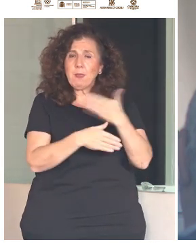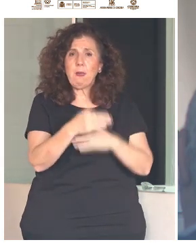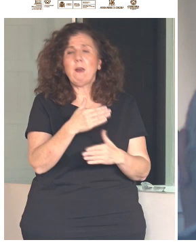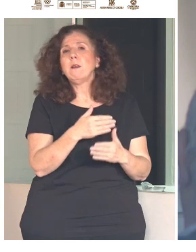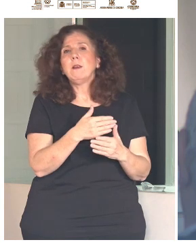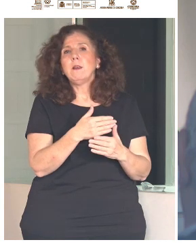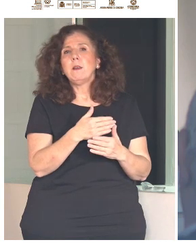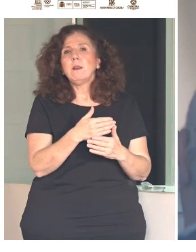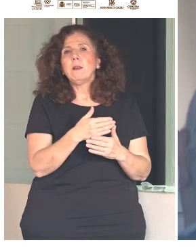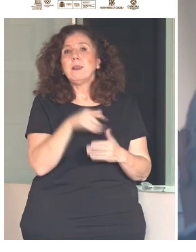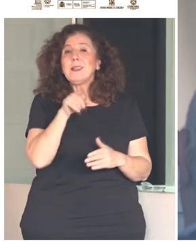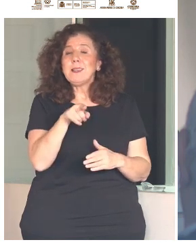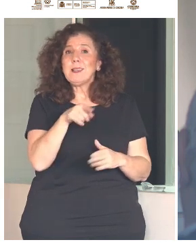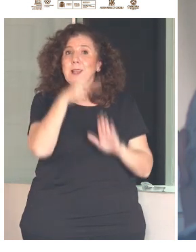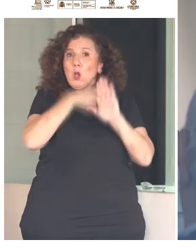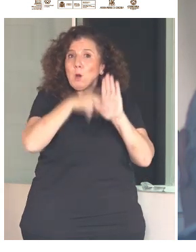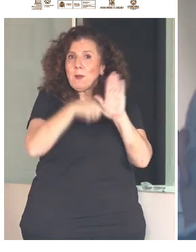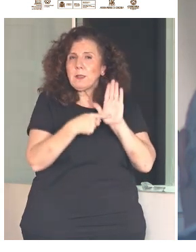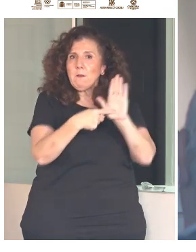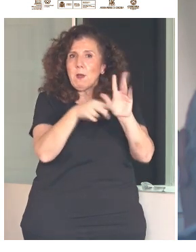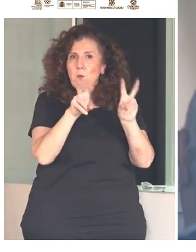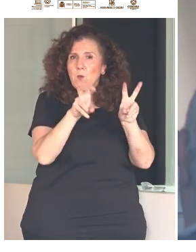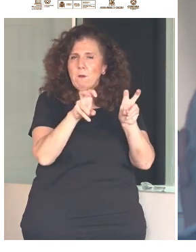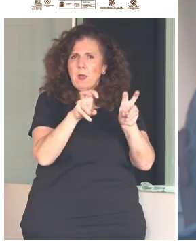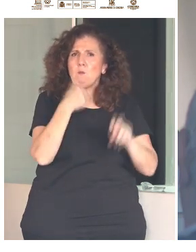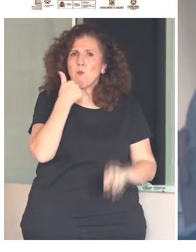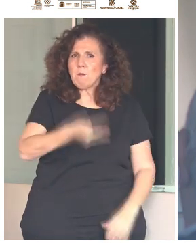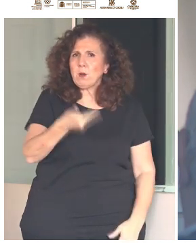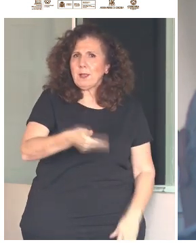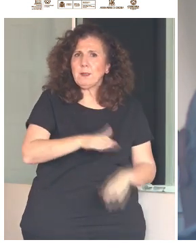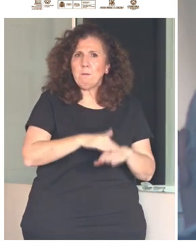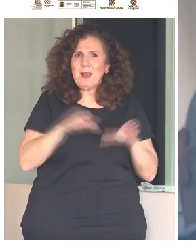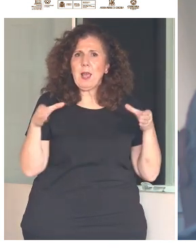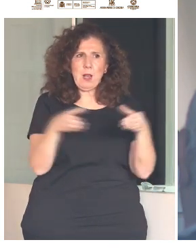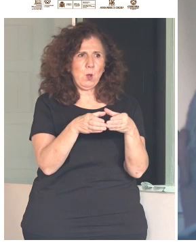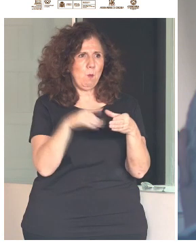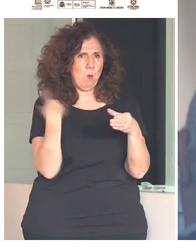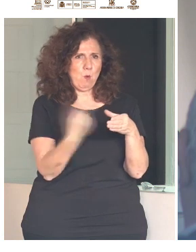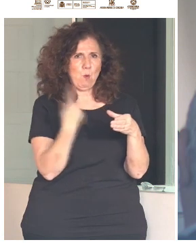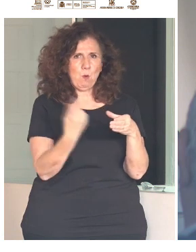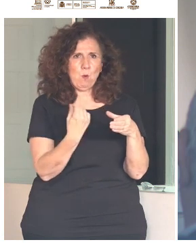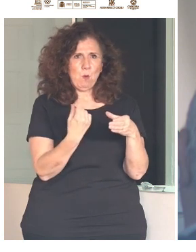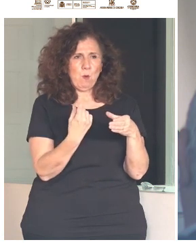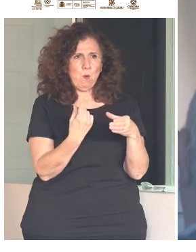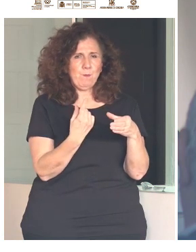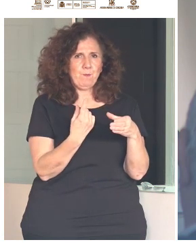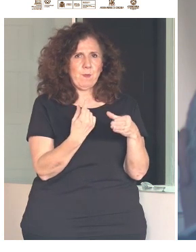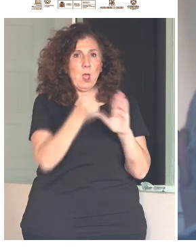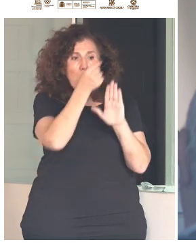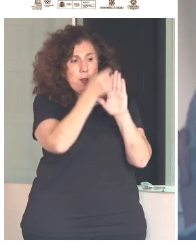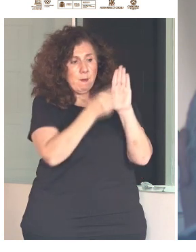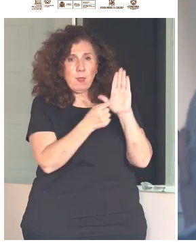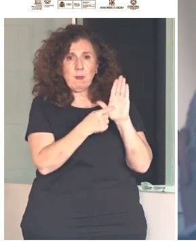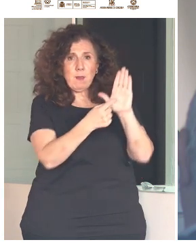o tiene importantes consecuencias para este grupo ciudadano. Entre ellas, destaca la